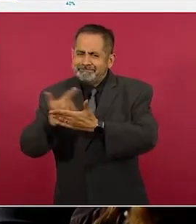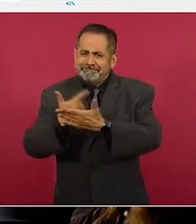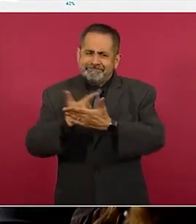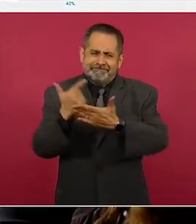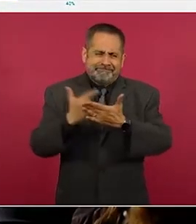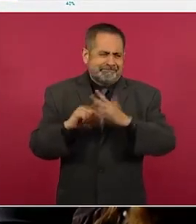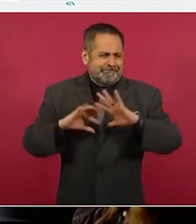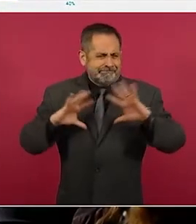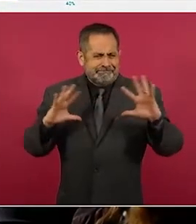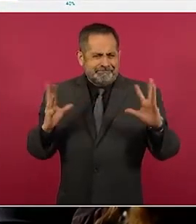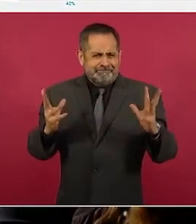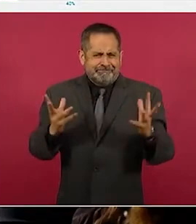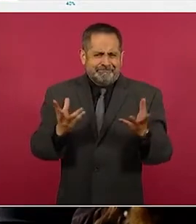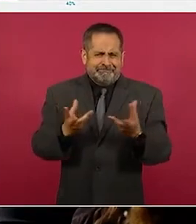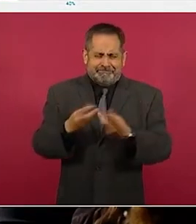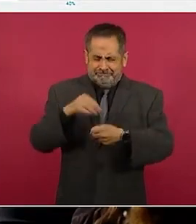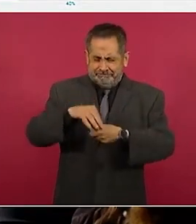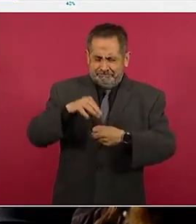casillas. Entonces,